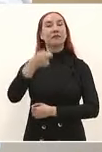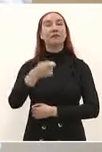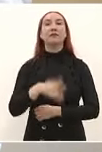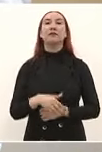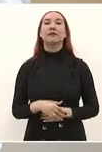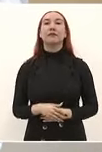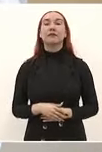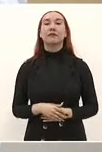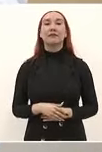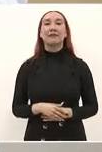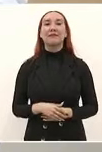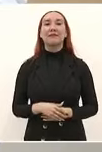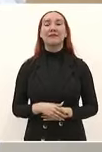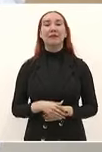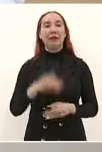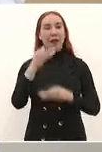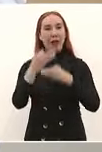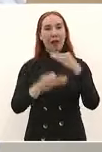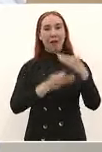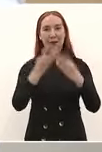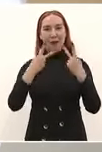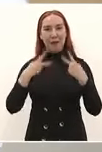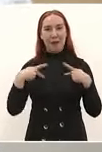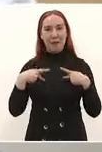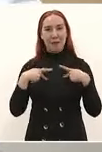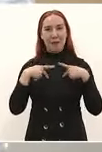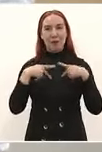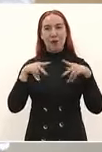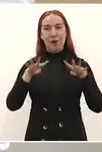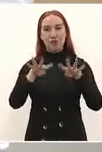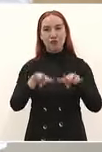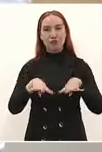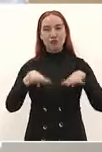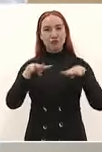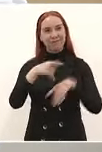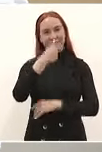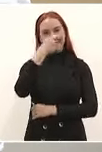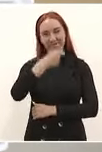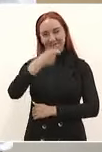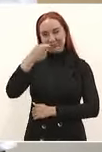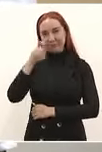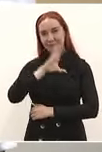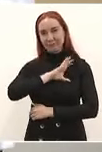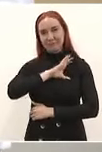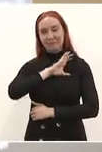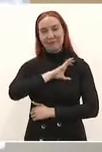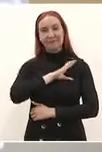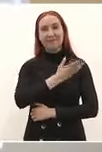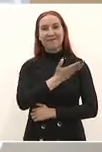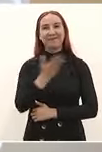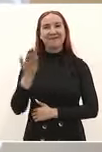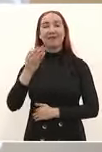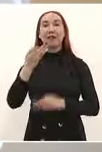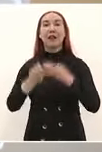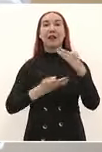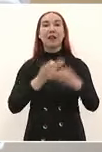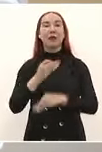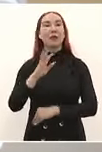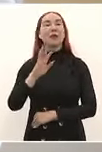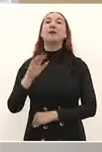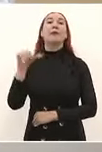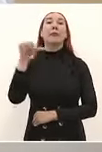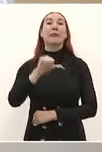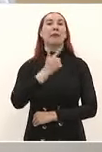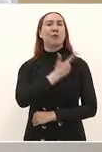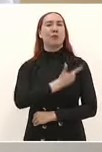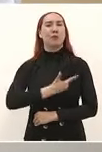afecto saludo a todos ustedes que hoy nos acompañan en este evento me alegra mucho estar el día de hoy aquí